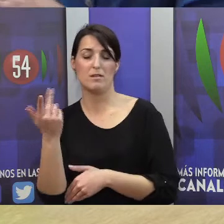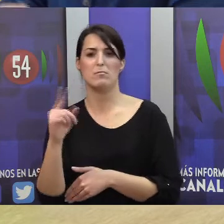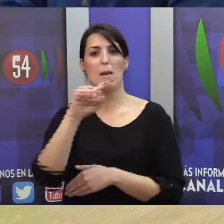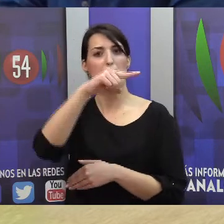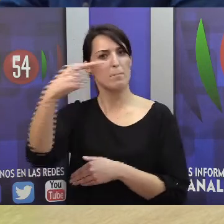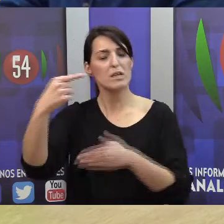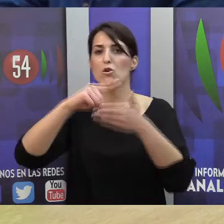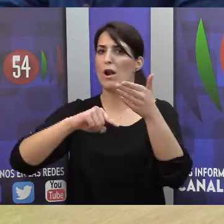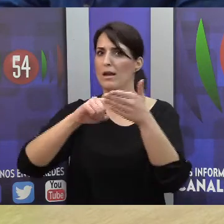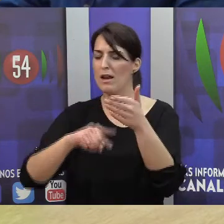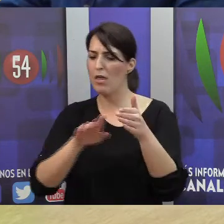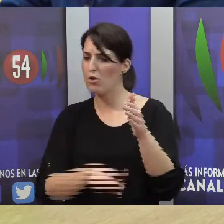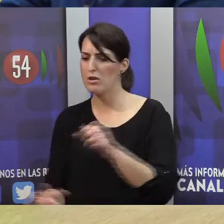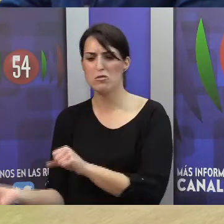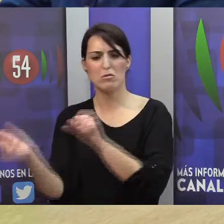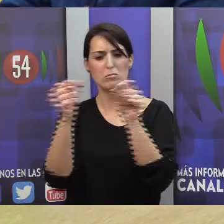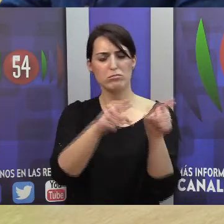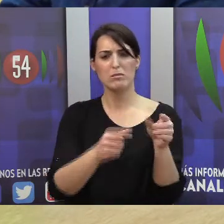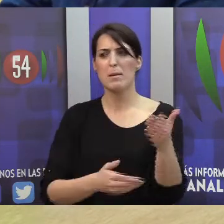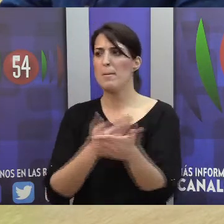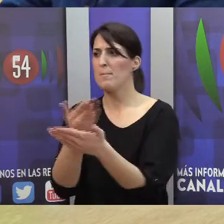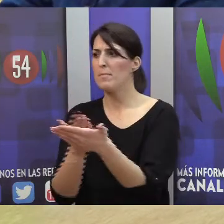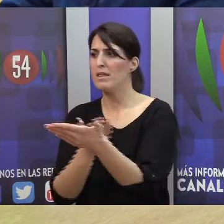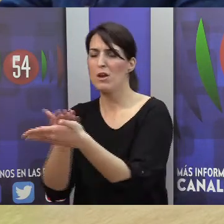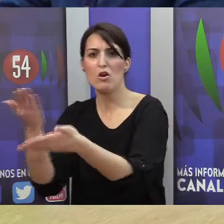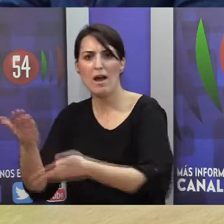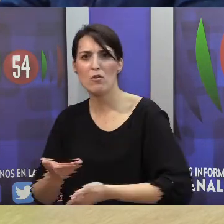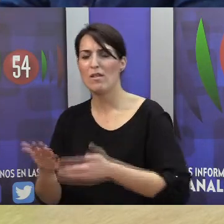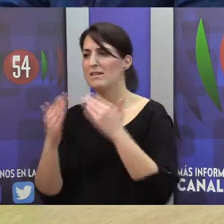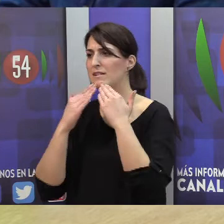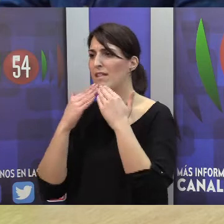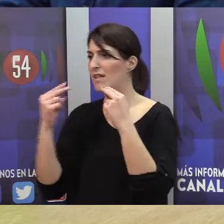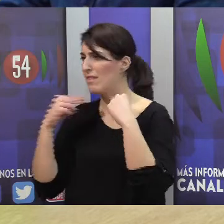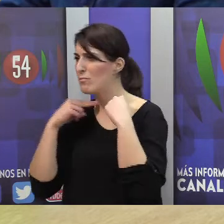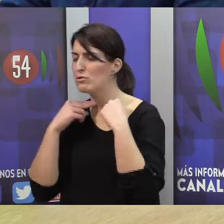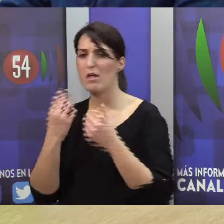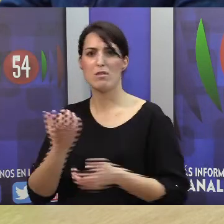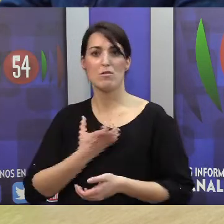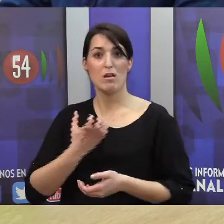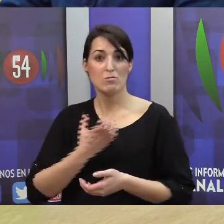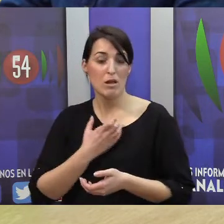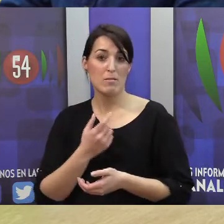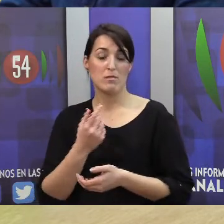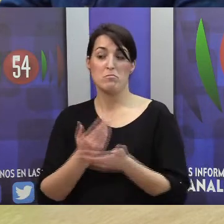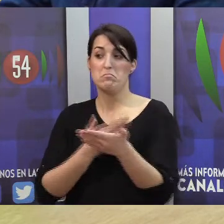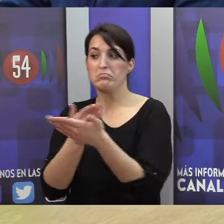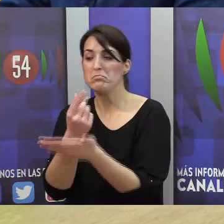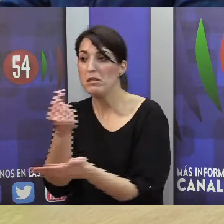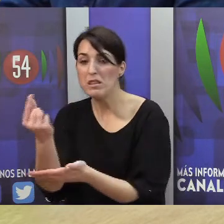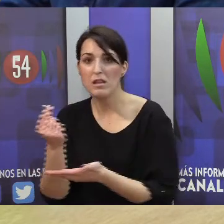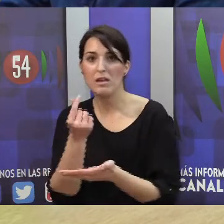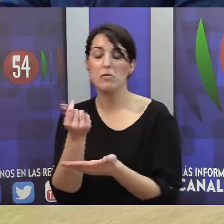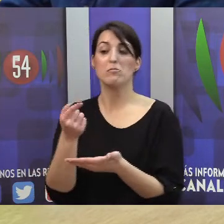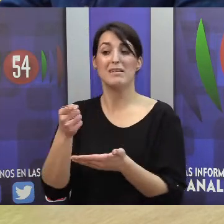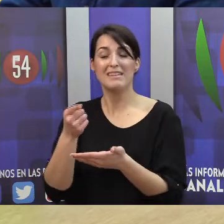a los niños allí, consiguieron una serie de ayudas por parte de Diputación, con ayuntamientos, parroquias y demás, y bueno, ese fue un poco